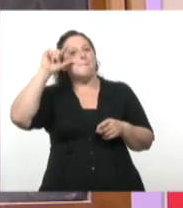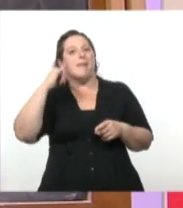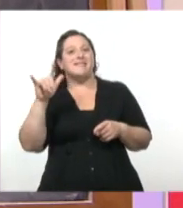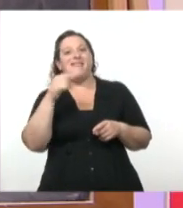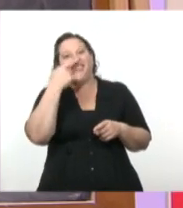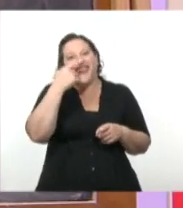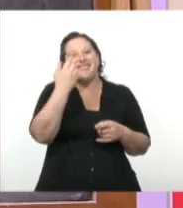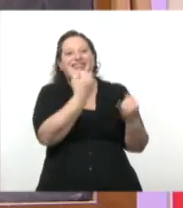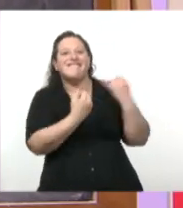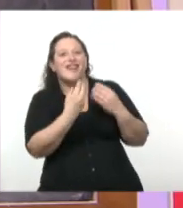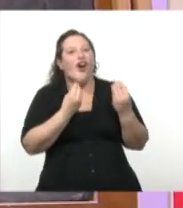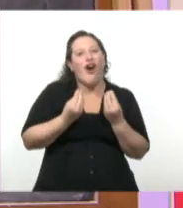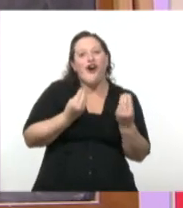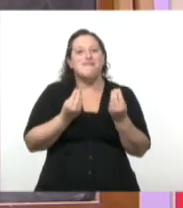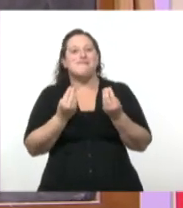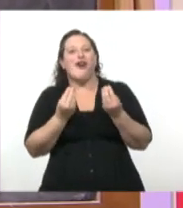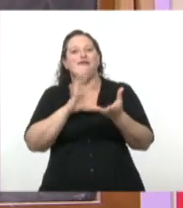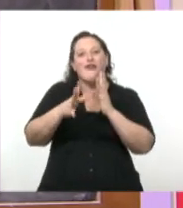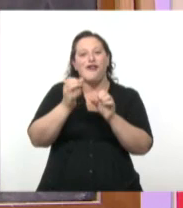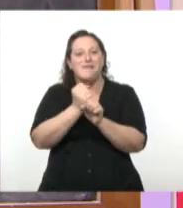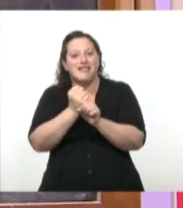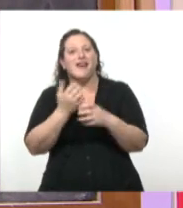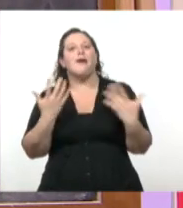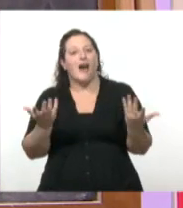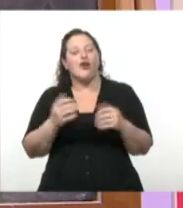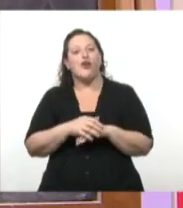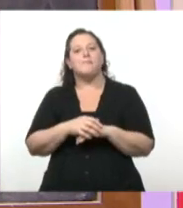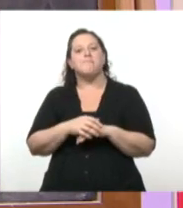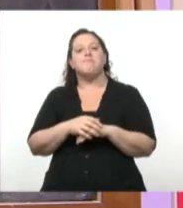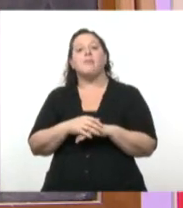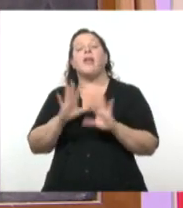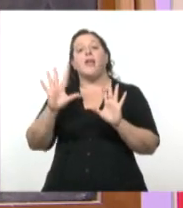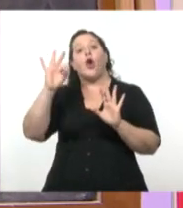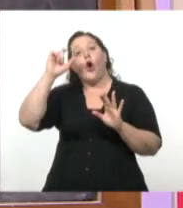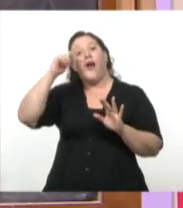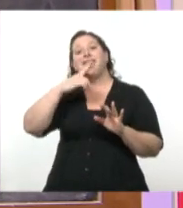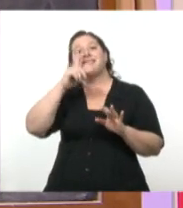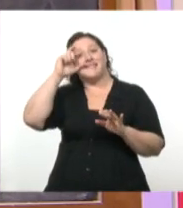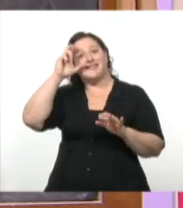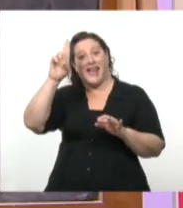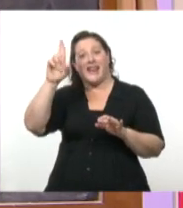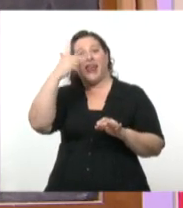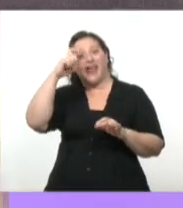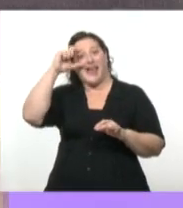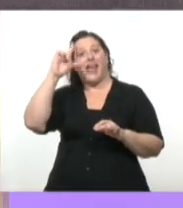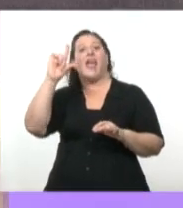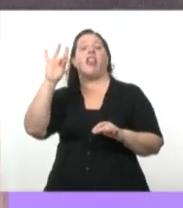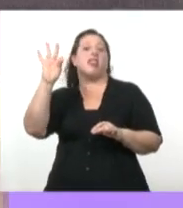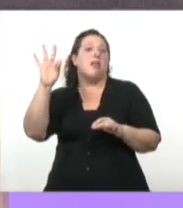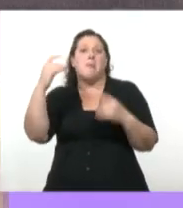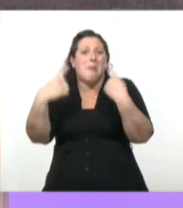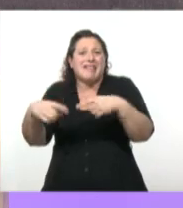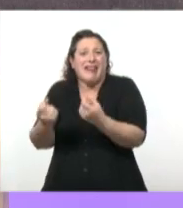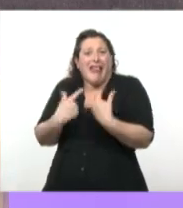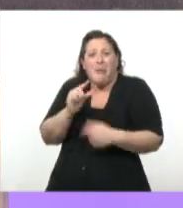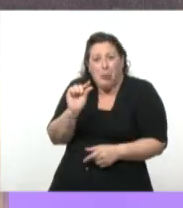que él cuenta, donde él dice que Oesterhead realmente le daba muy poco material para trabajar. Sus indicaciones no